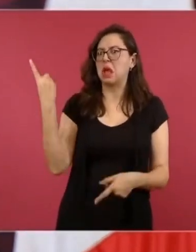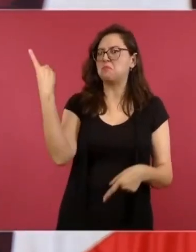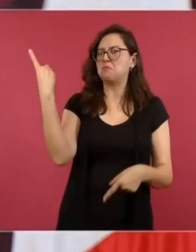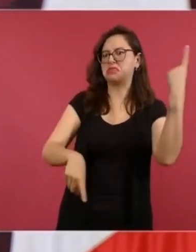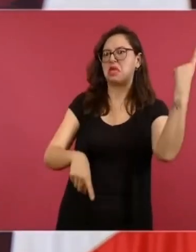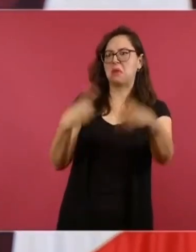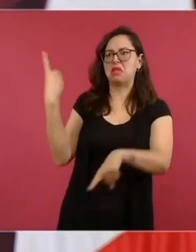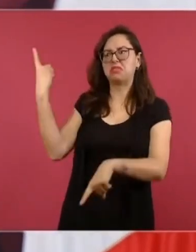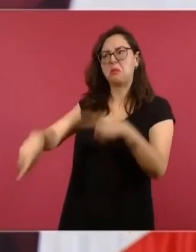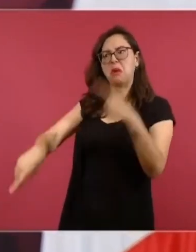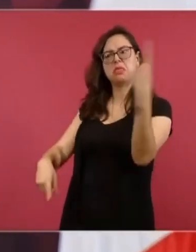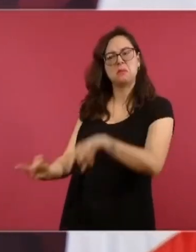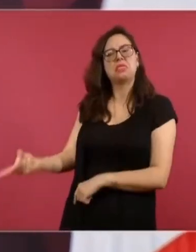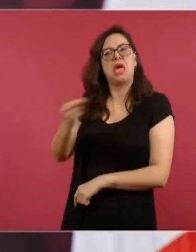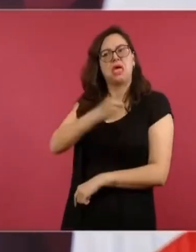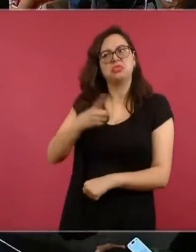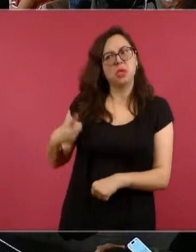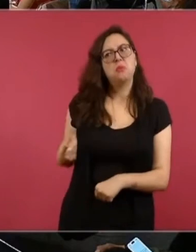conducta